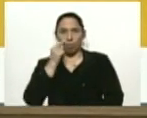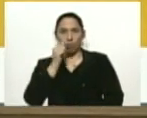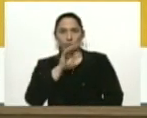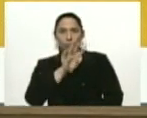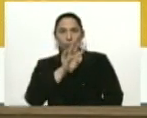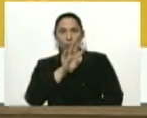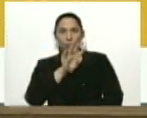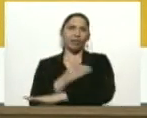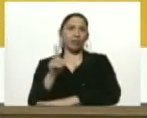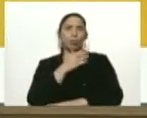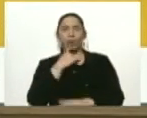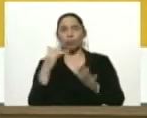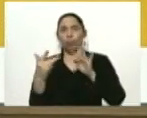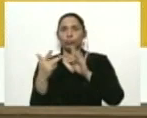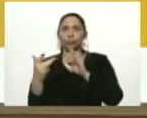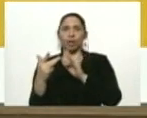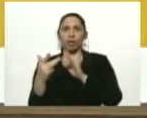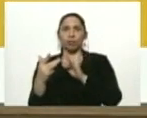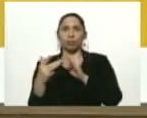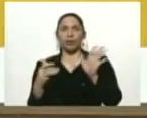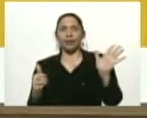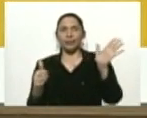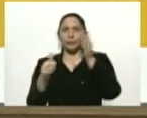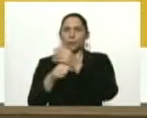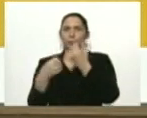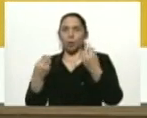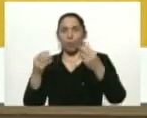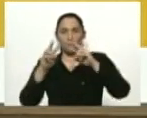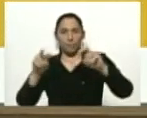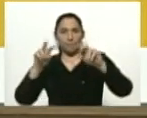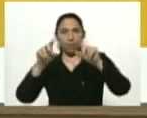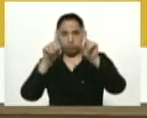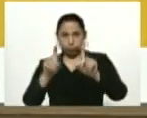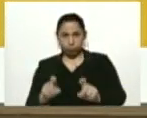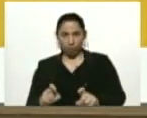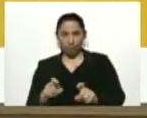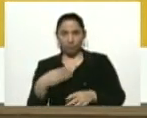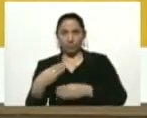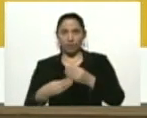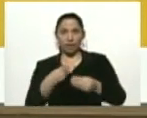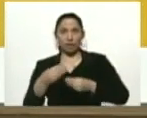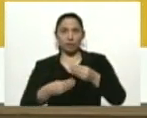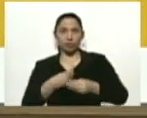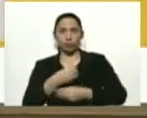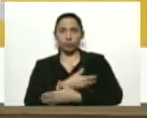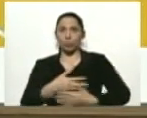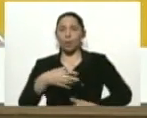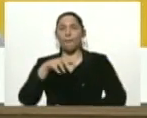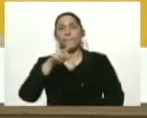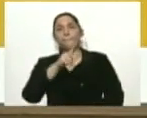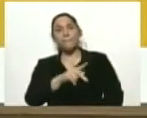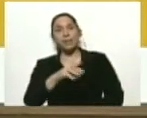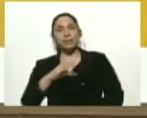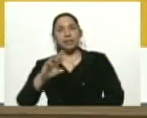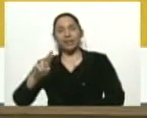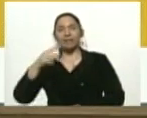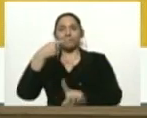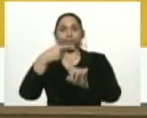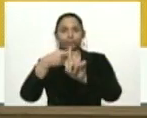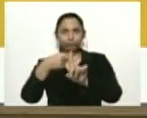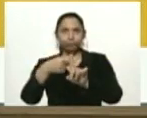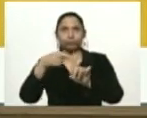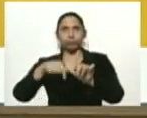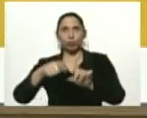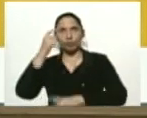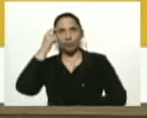años, por el despistaje masivo. Y se le tomó la prueba molecular saliendo positivamente, positivo